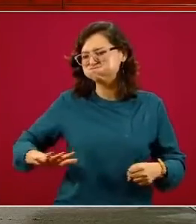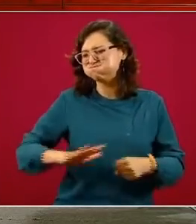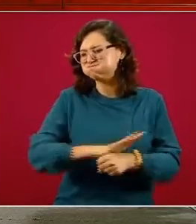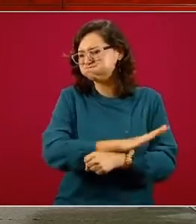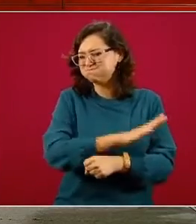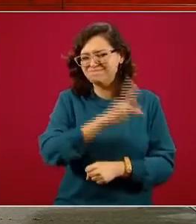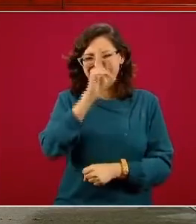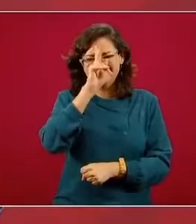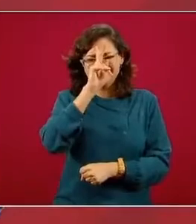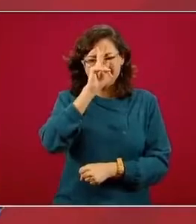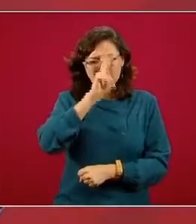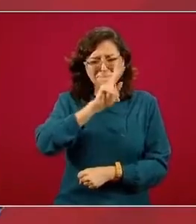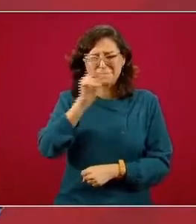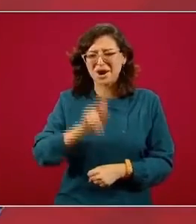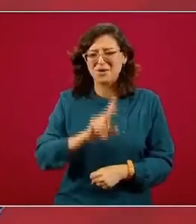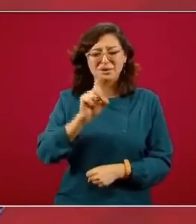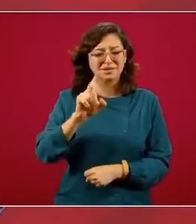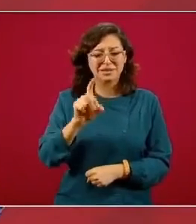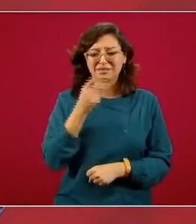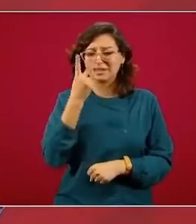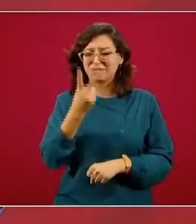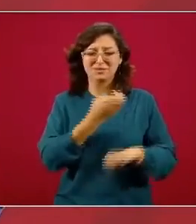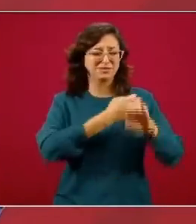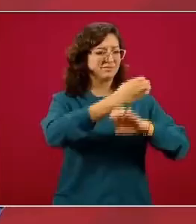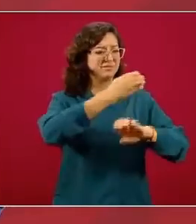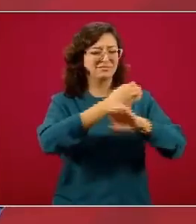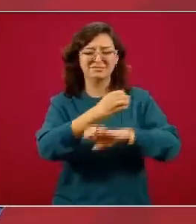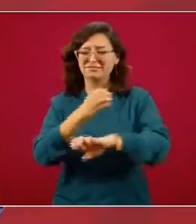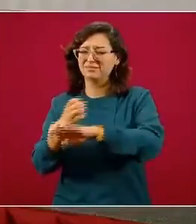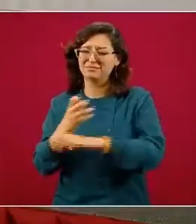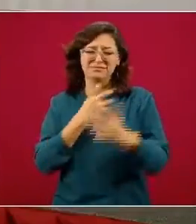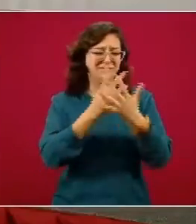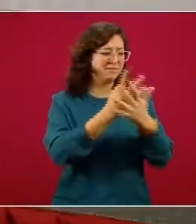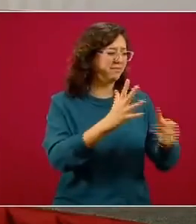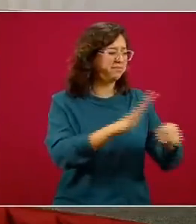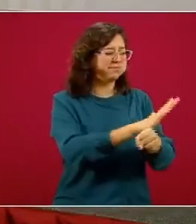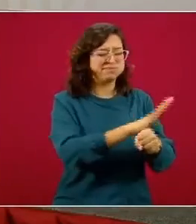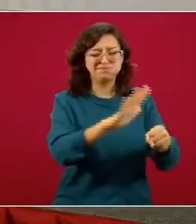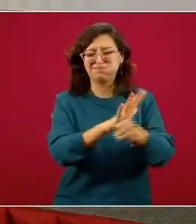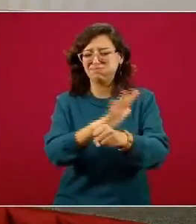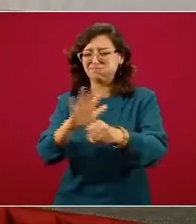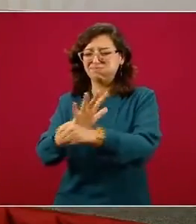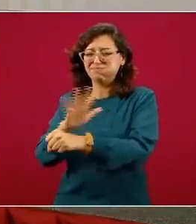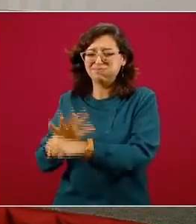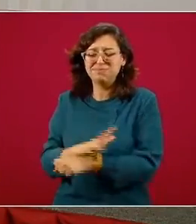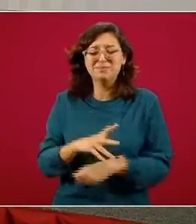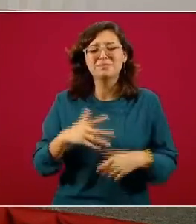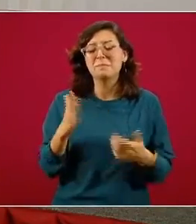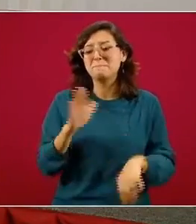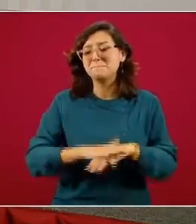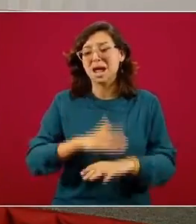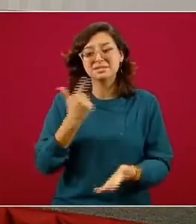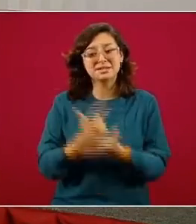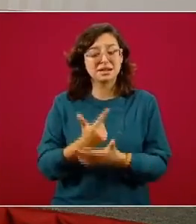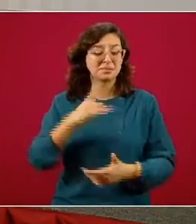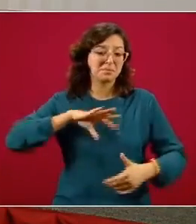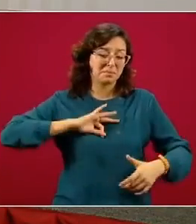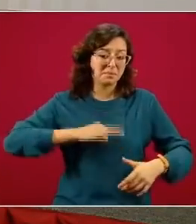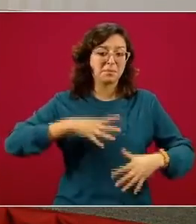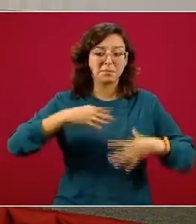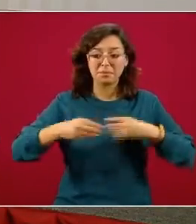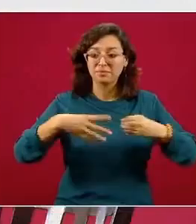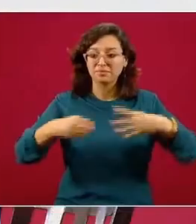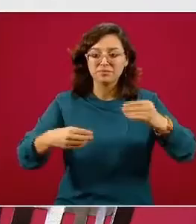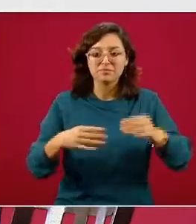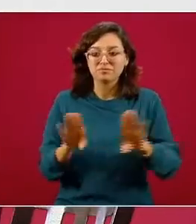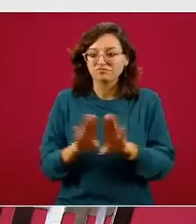en prácticamente todas las 32 entidades federativas y eso aumenta el riesgo aumenta el riesgo de contagios no se